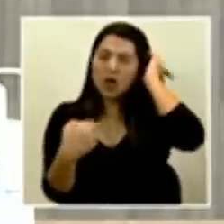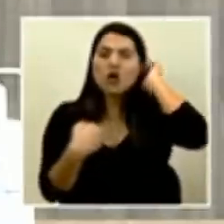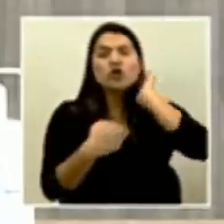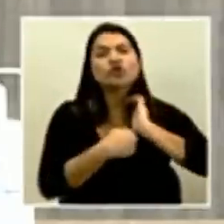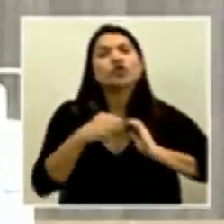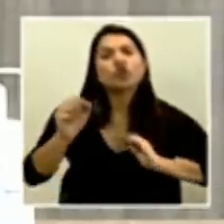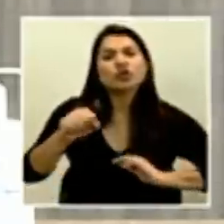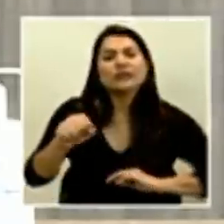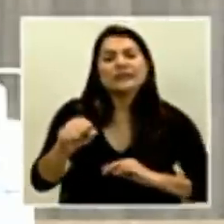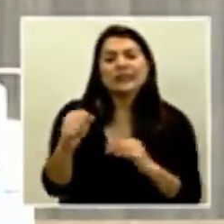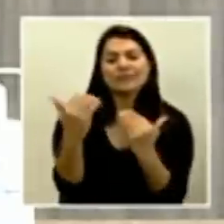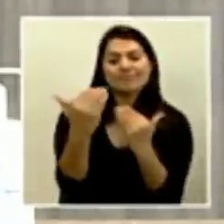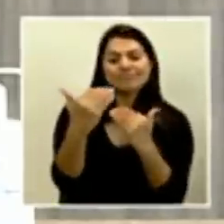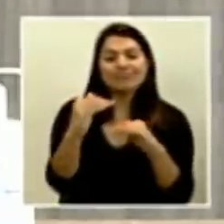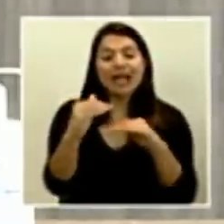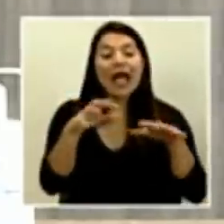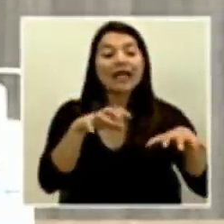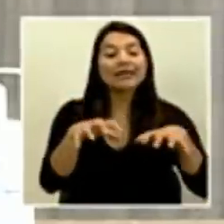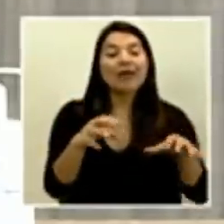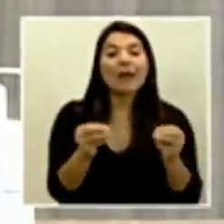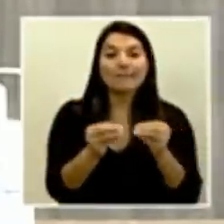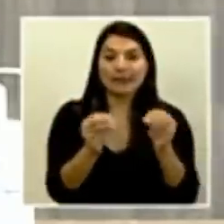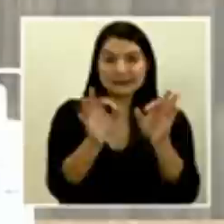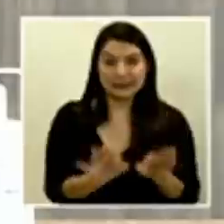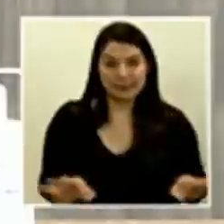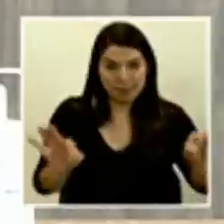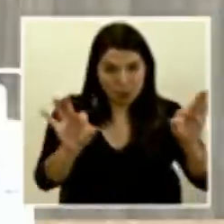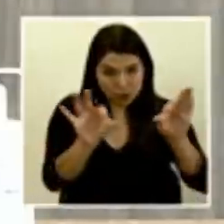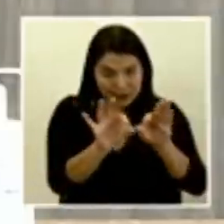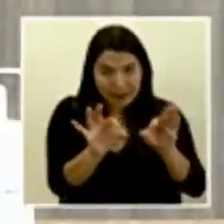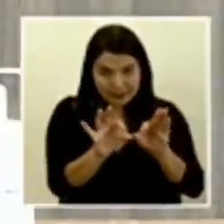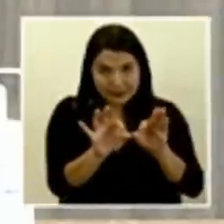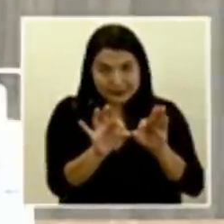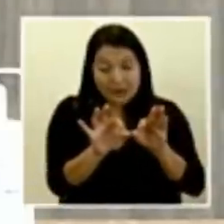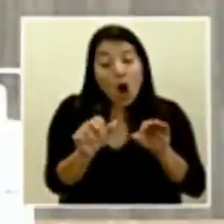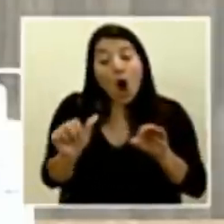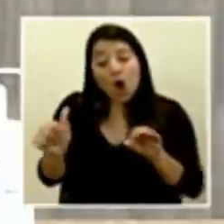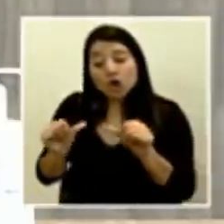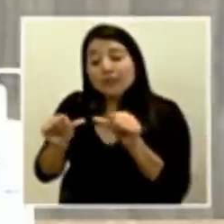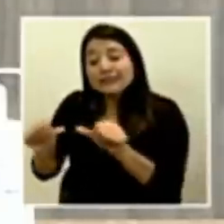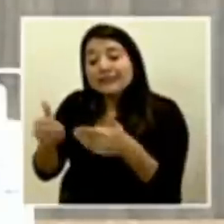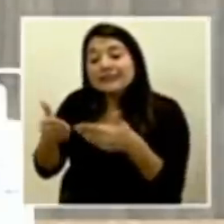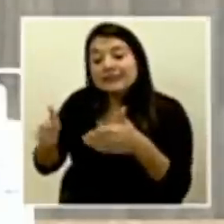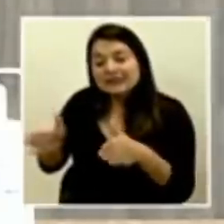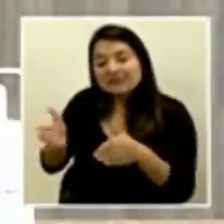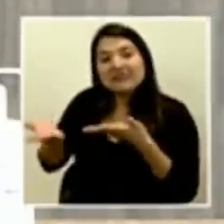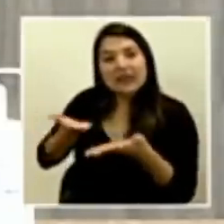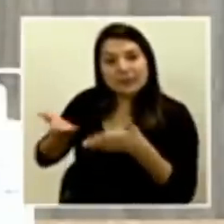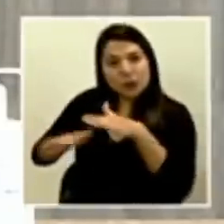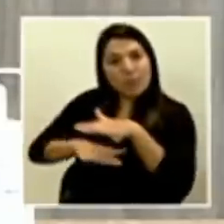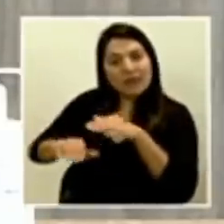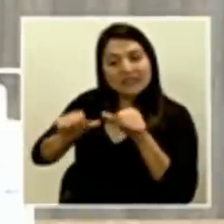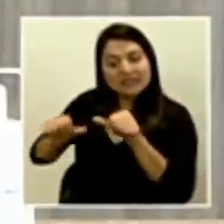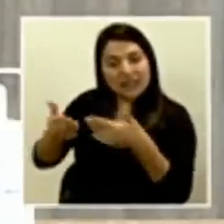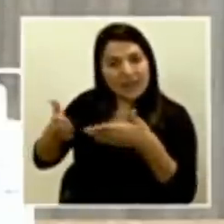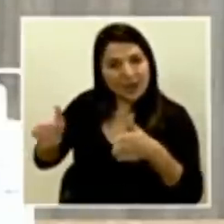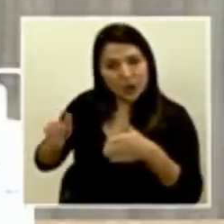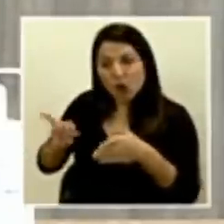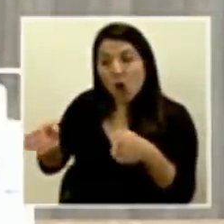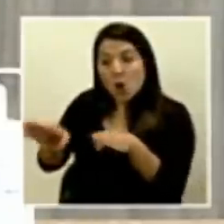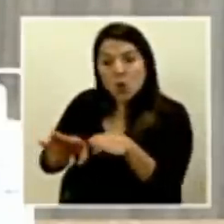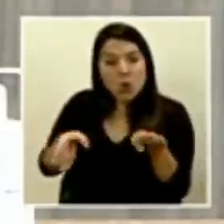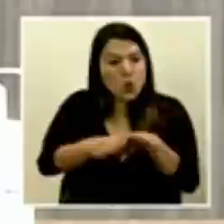importantes para los servicios esenciales, sobre todo, se mantengan en funcionamiento. Nosotros no vamos a hacer un